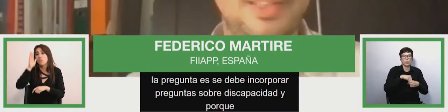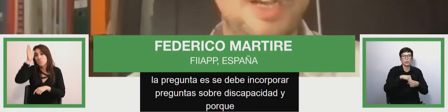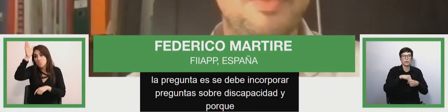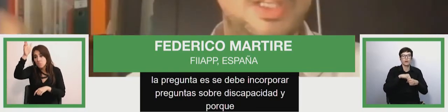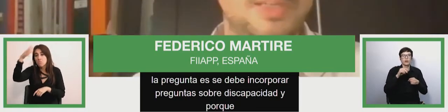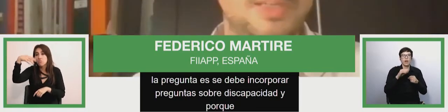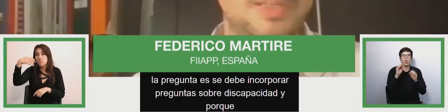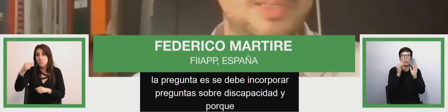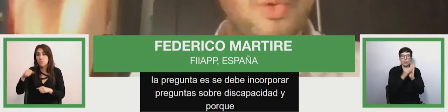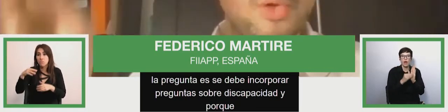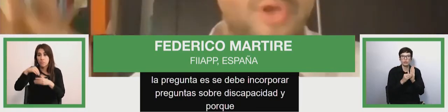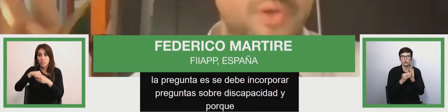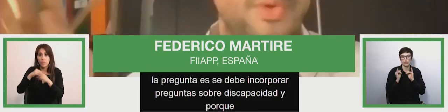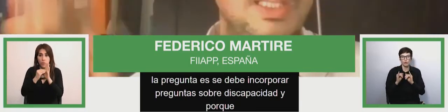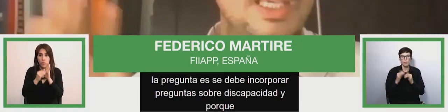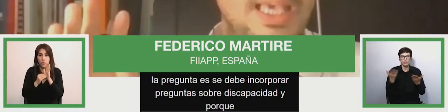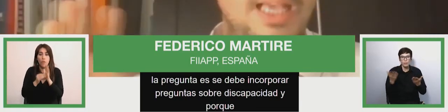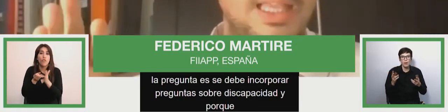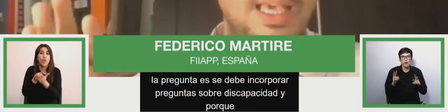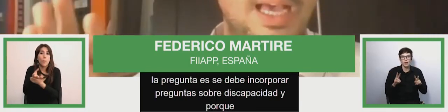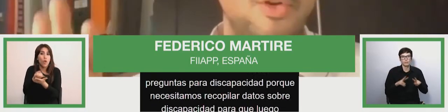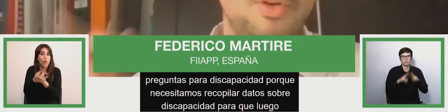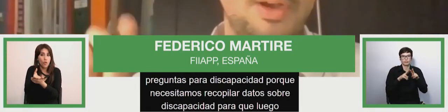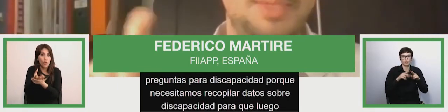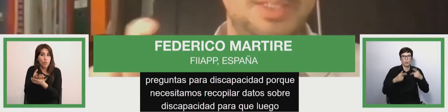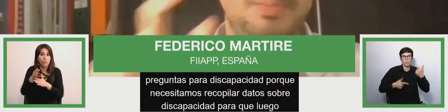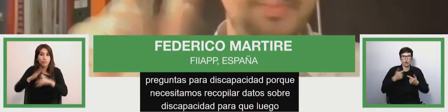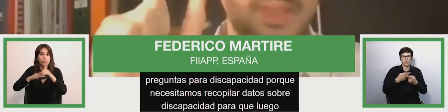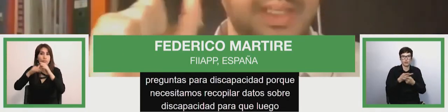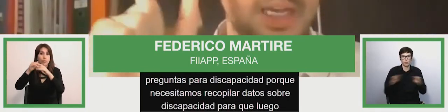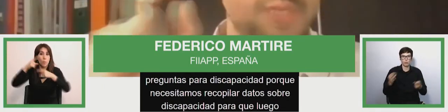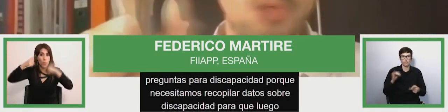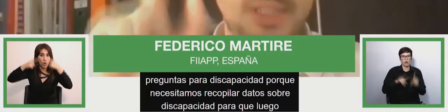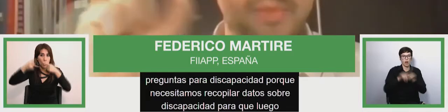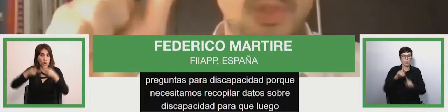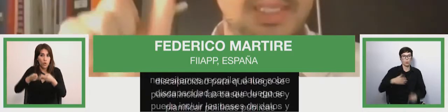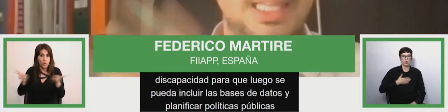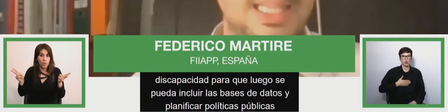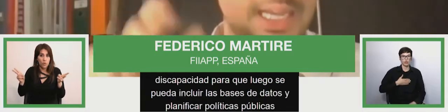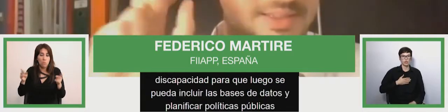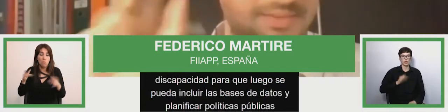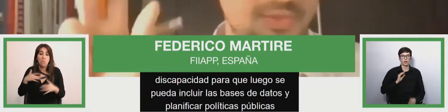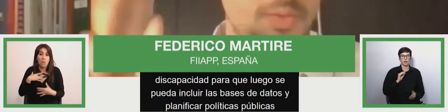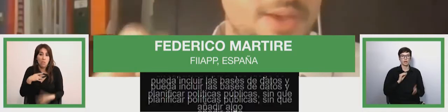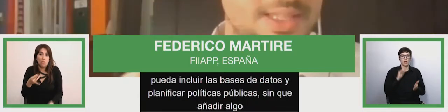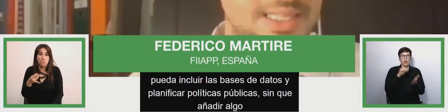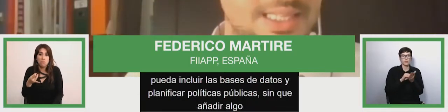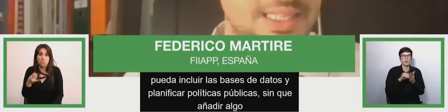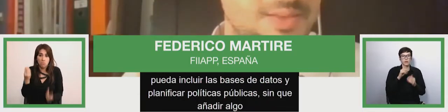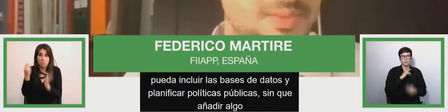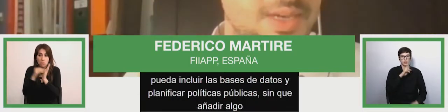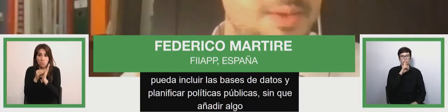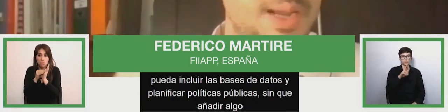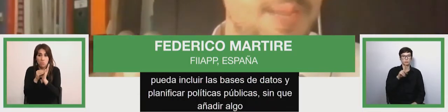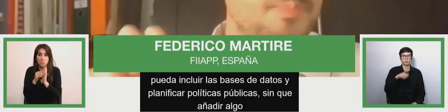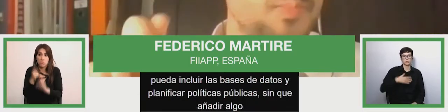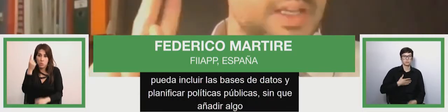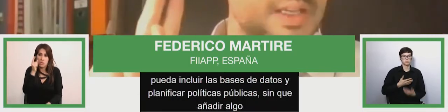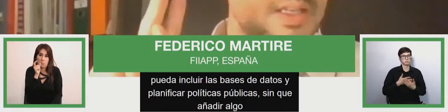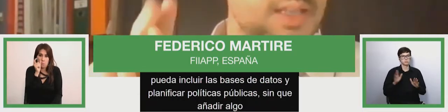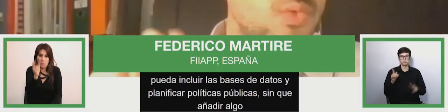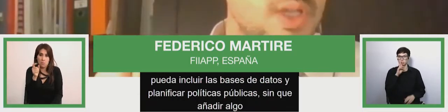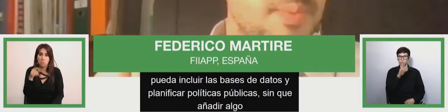planificar políticas públicas si alguno de los ponentes quiere añadir algo a mi respuesta muy sintética obviamente siéntase libre